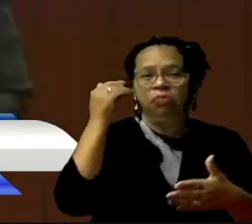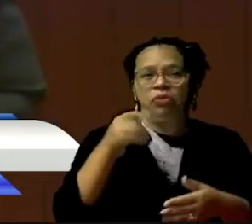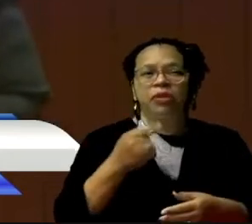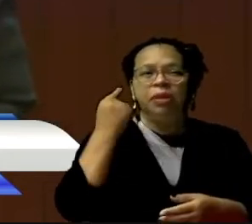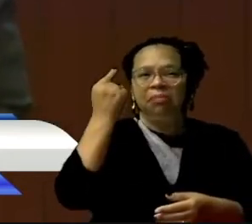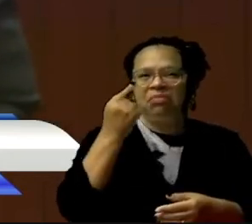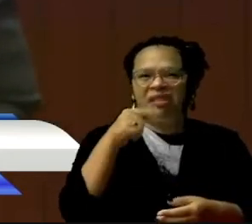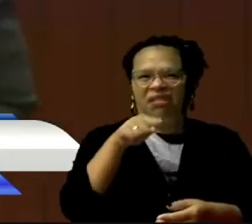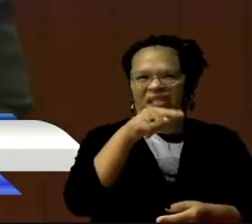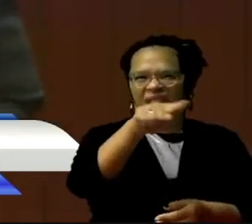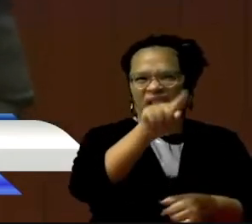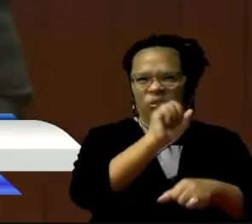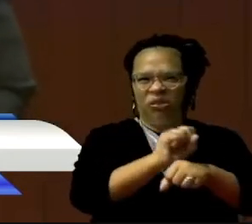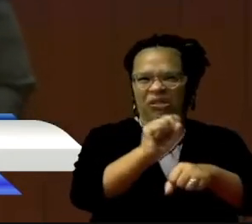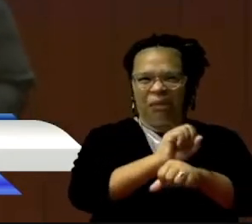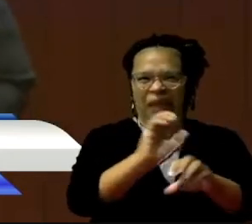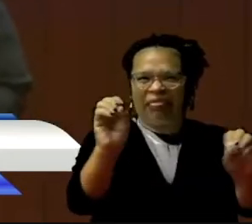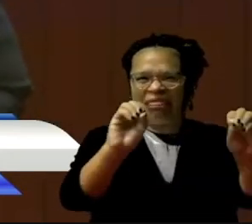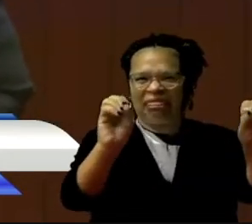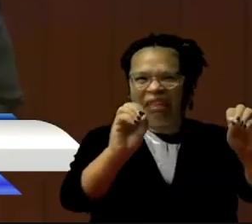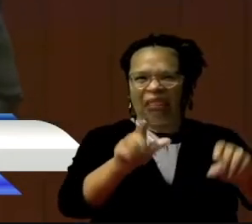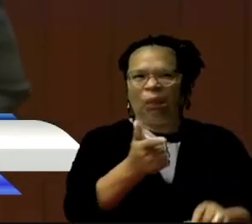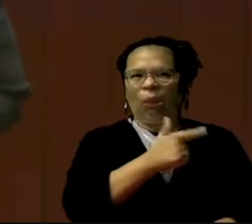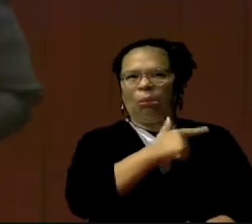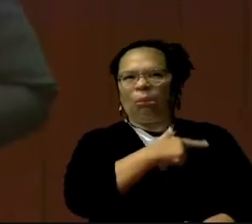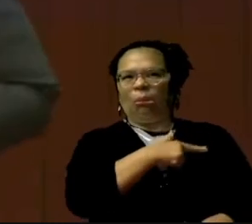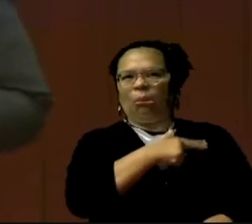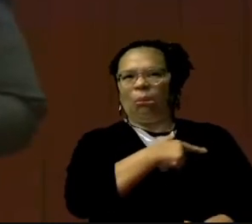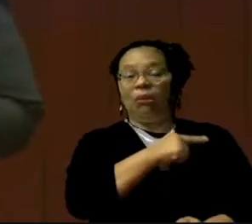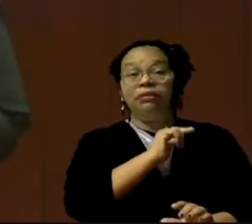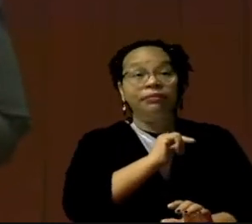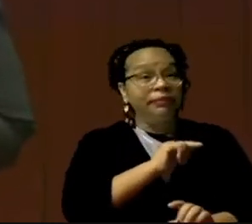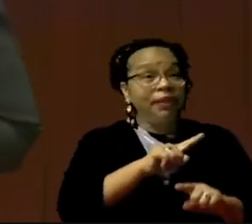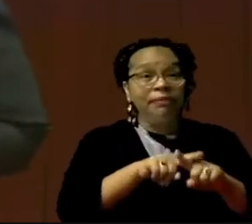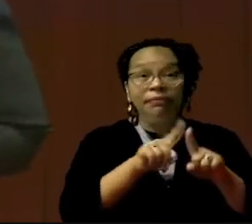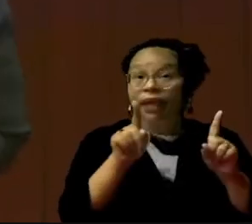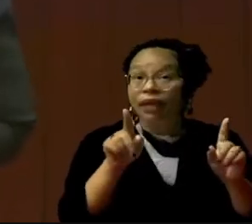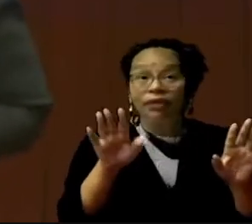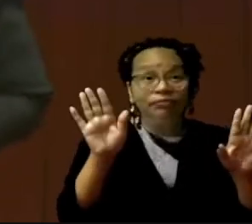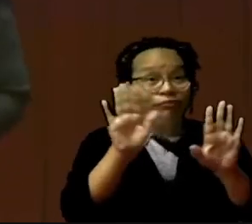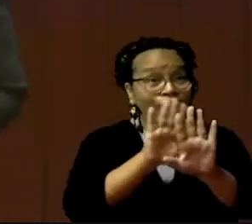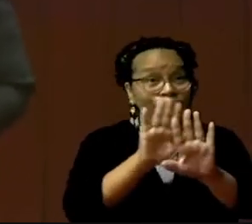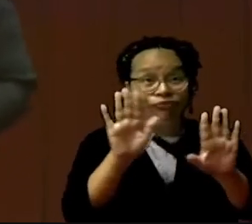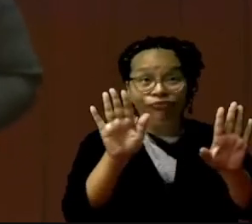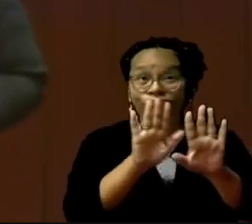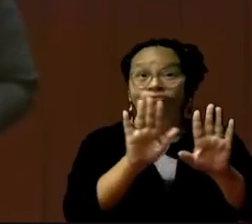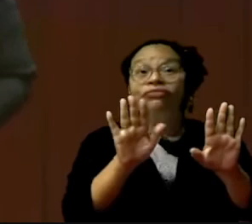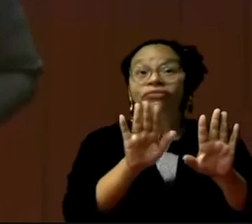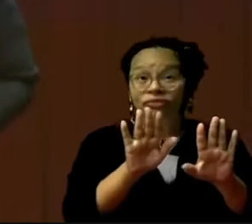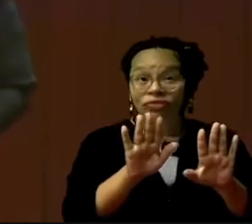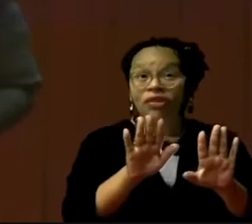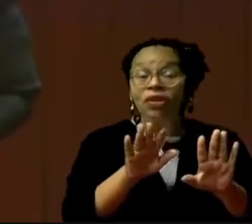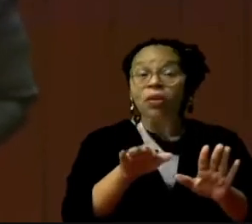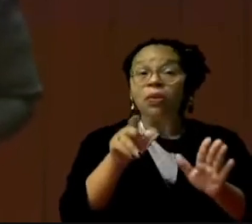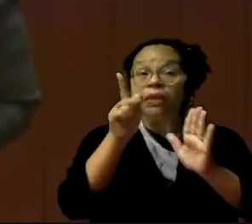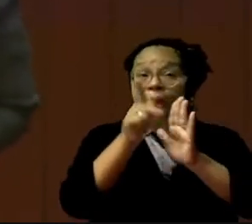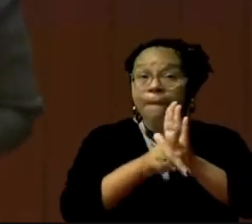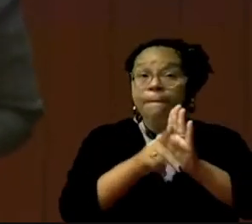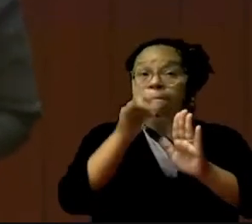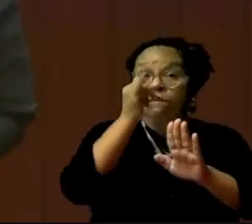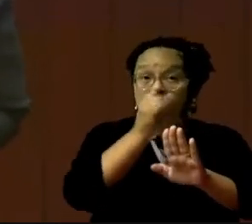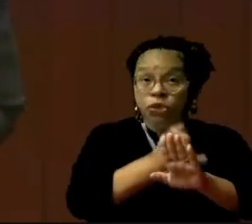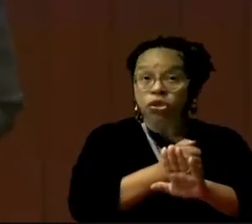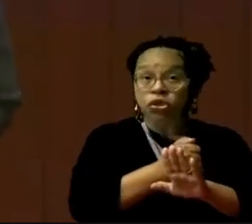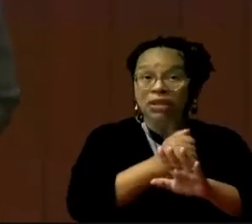Y cuando hay proyectos como este, se trabaja el doble. La Comisión la acogió como suya. Muchos compañeros que se